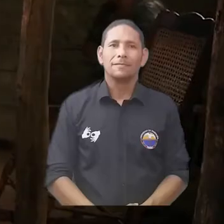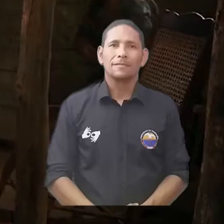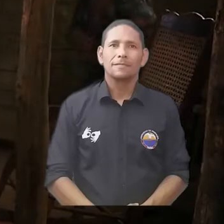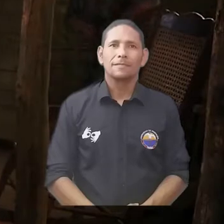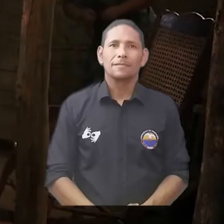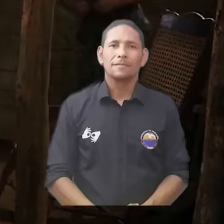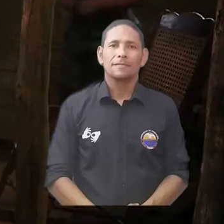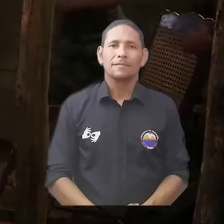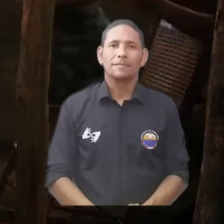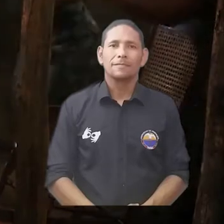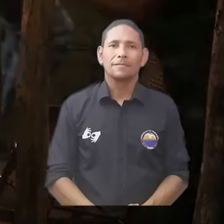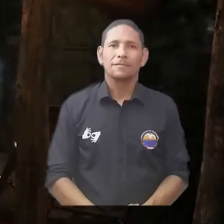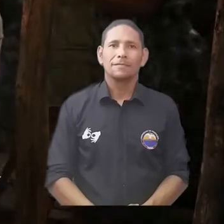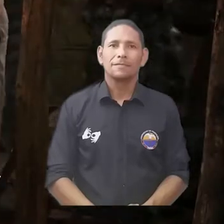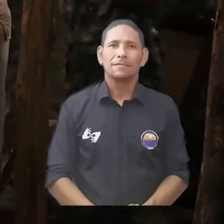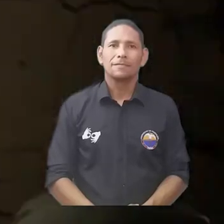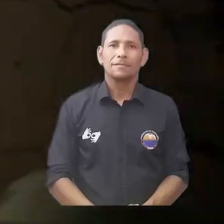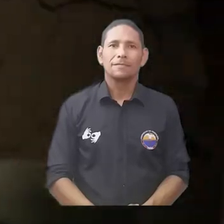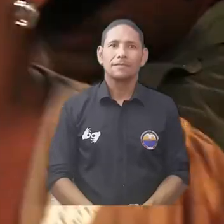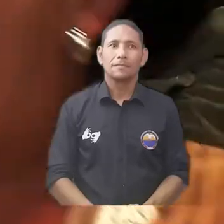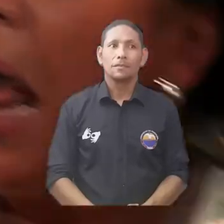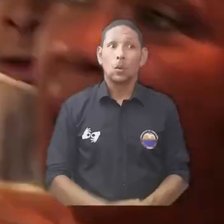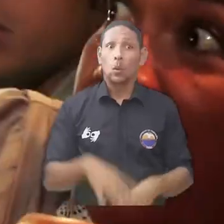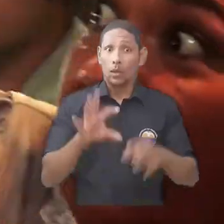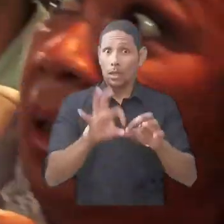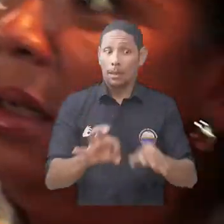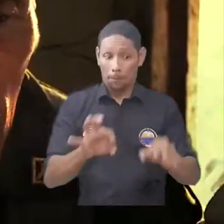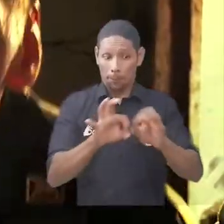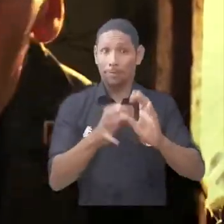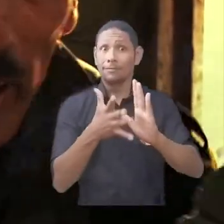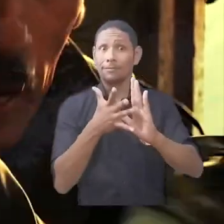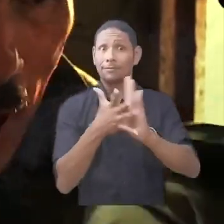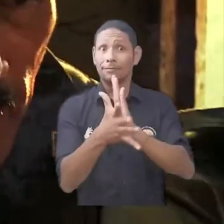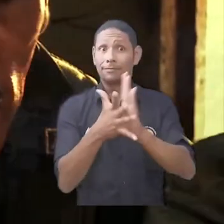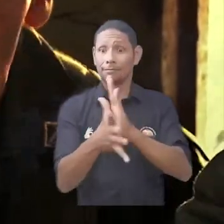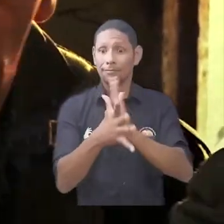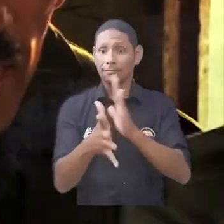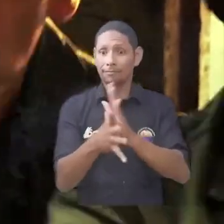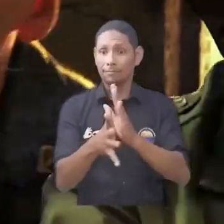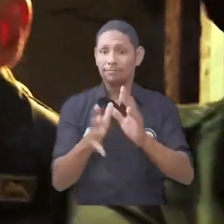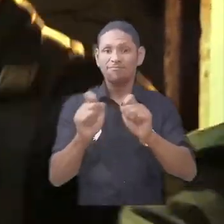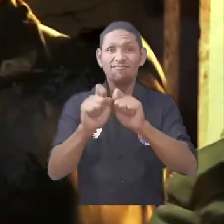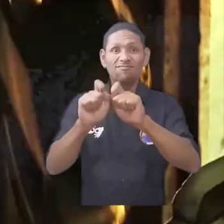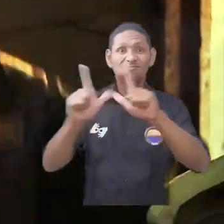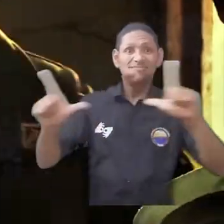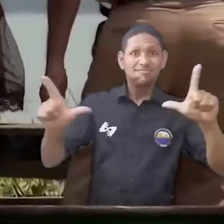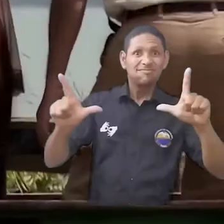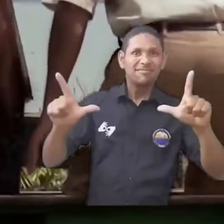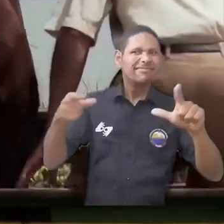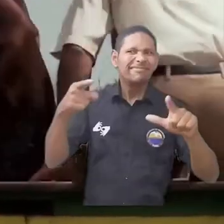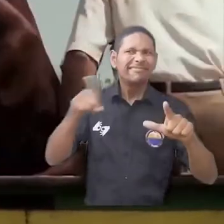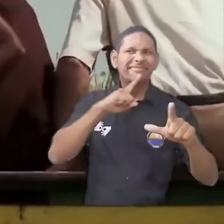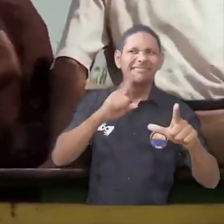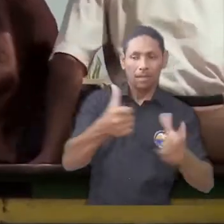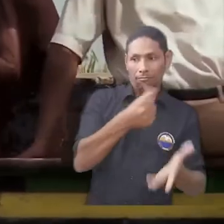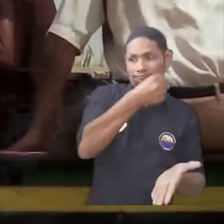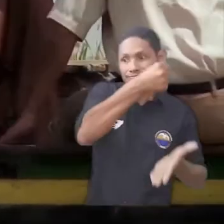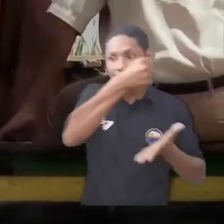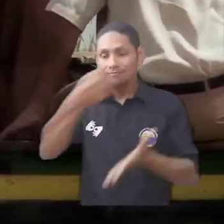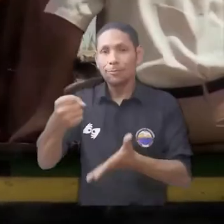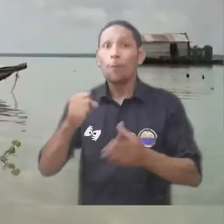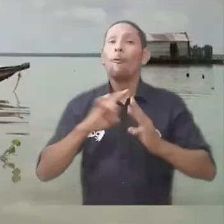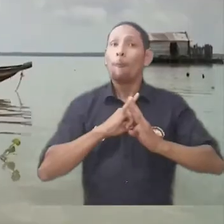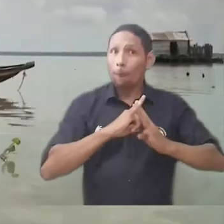Cabe destacar que este seriado es financiado por esta Casa de Estudios Superiores coproducido por varias instituciones privadas y